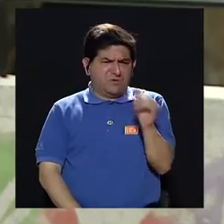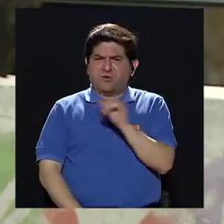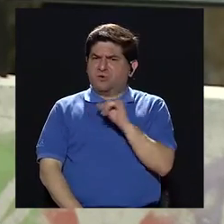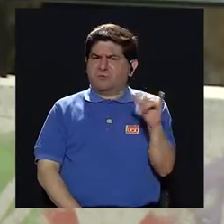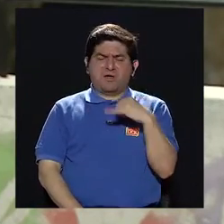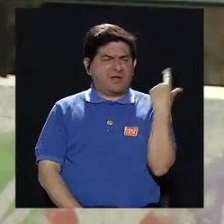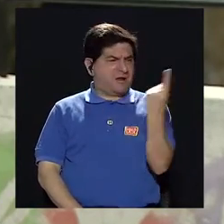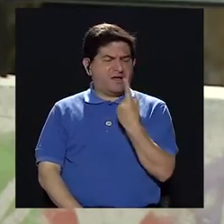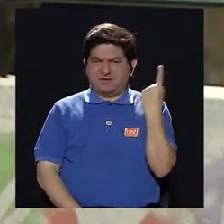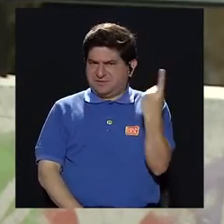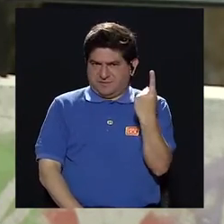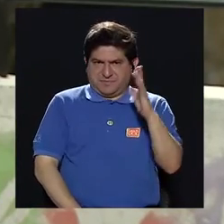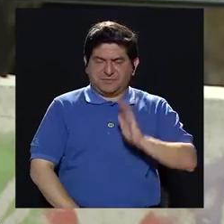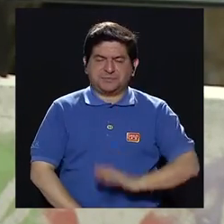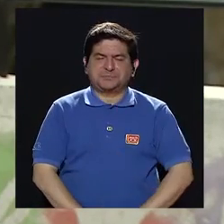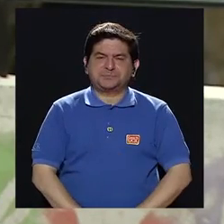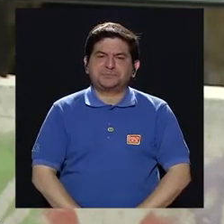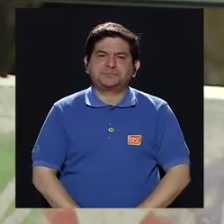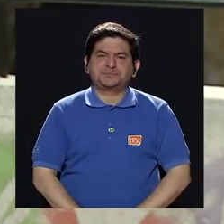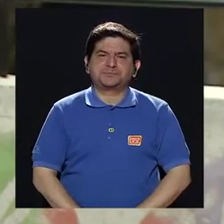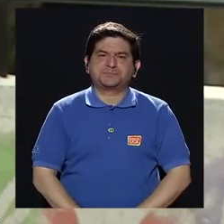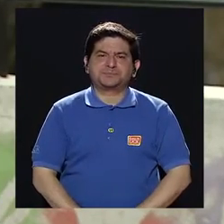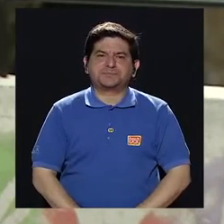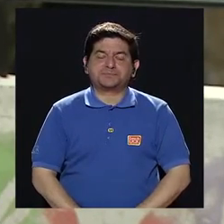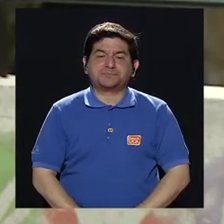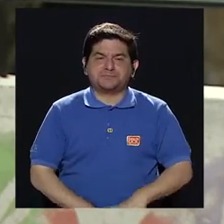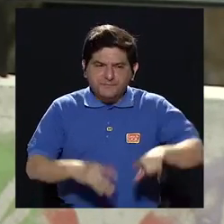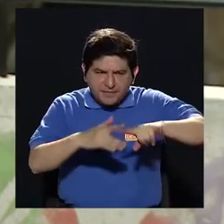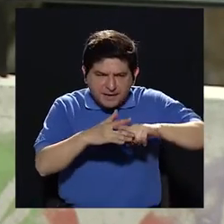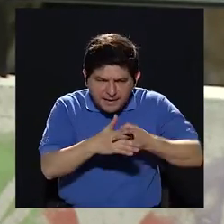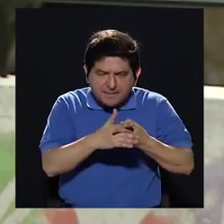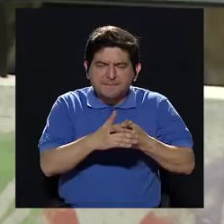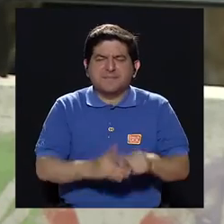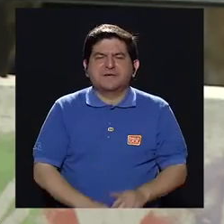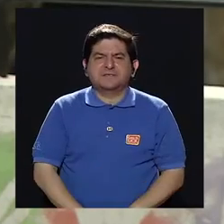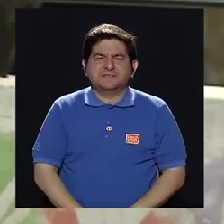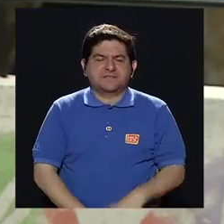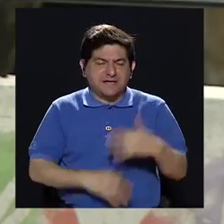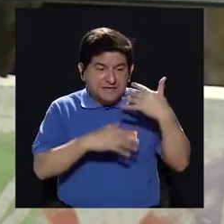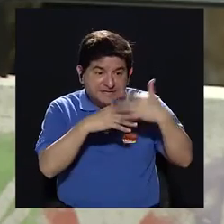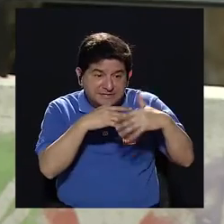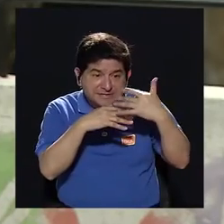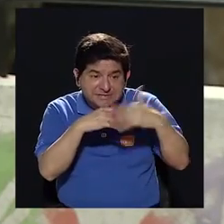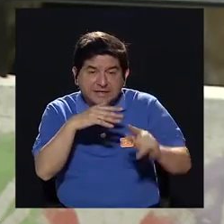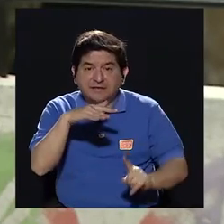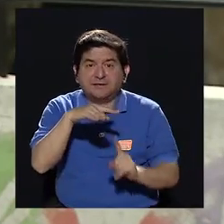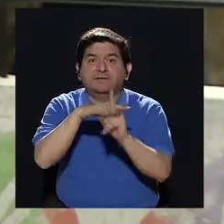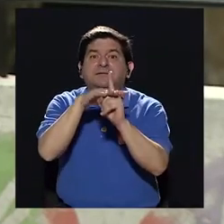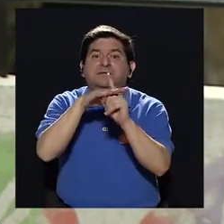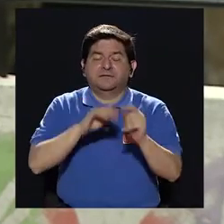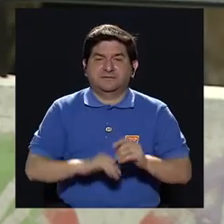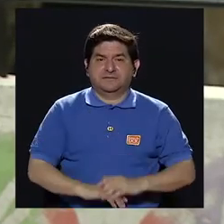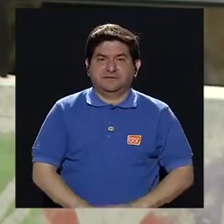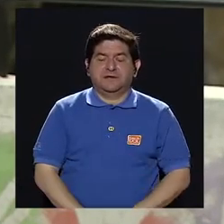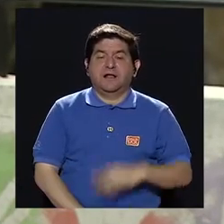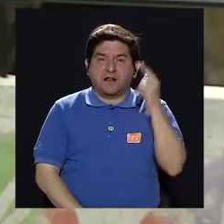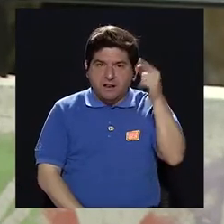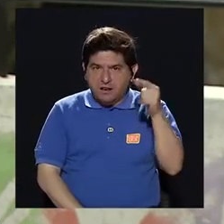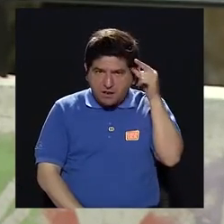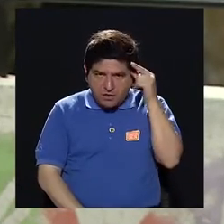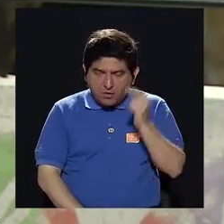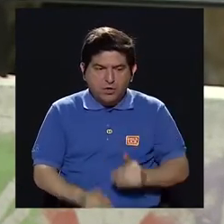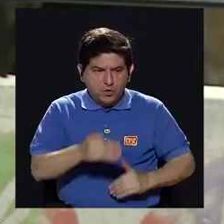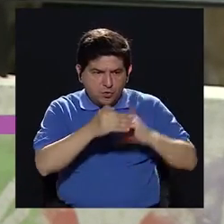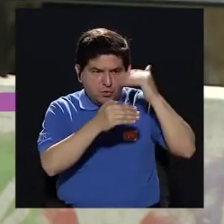comiendo lo mismo que siempre comido. Y, este, empezamos a presentar un poco de sangrado que